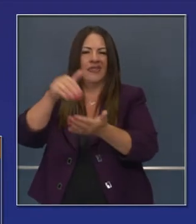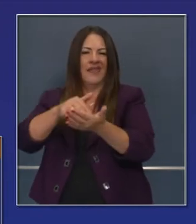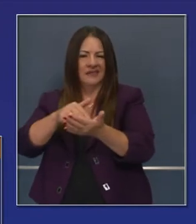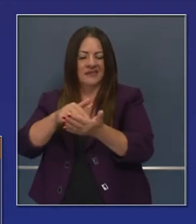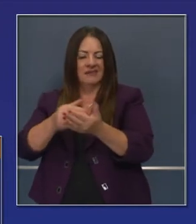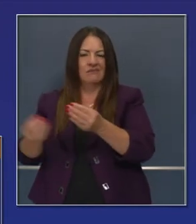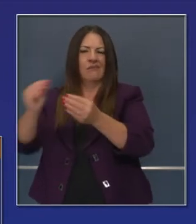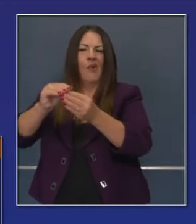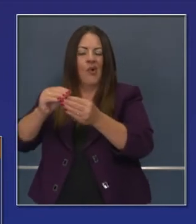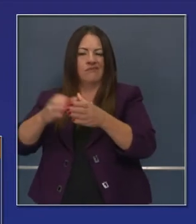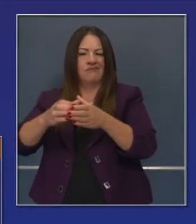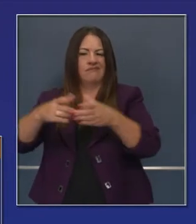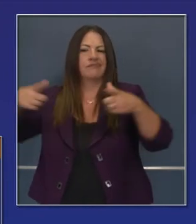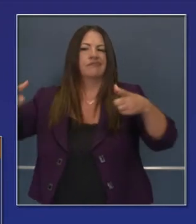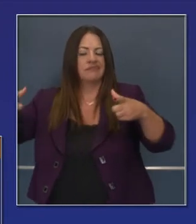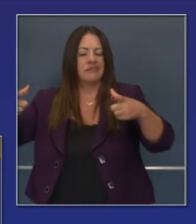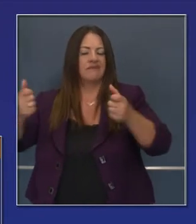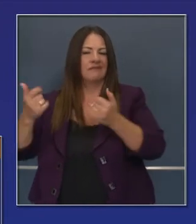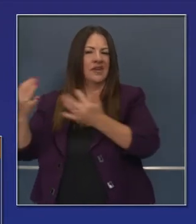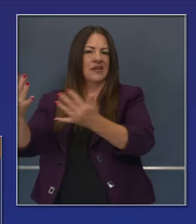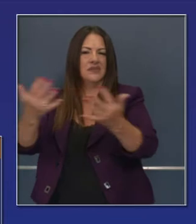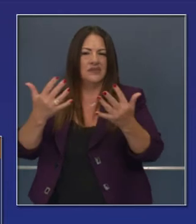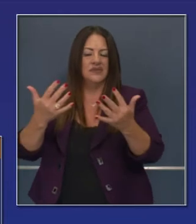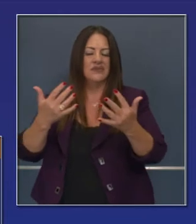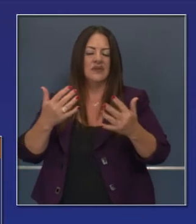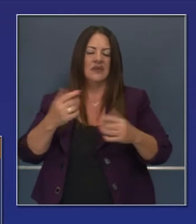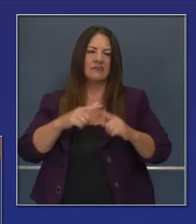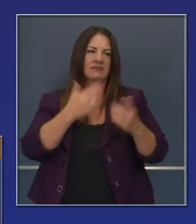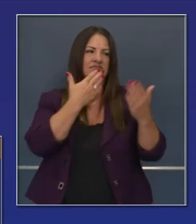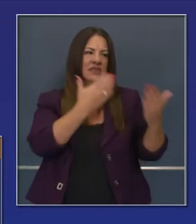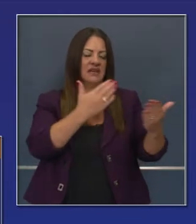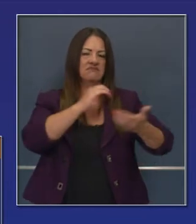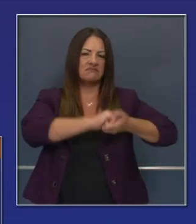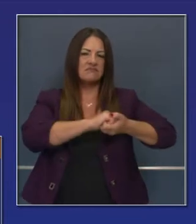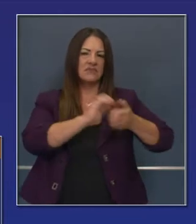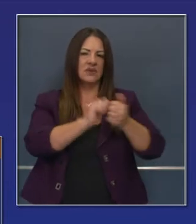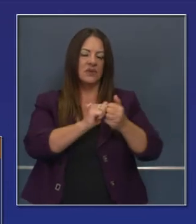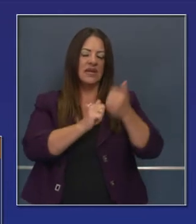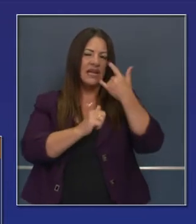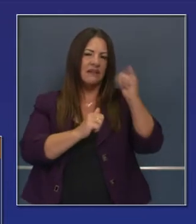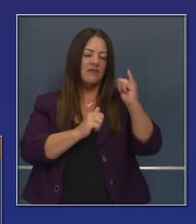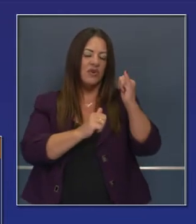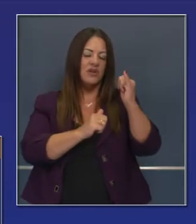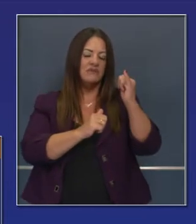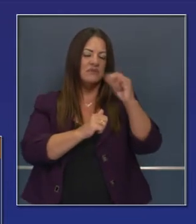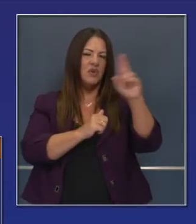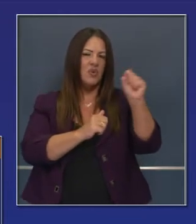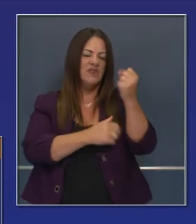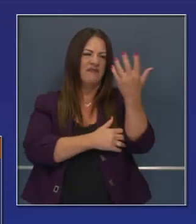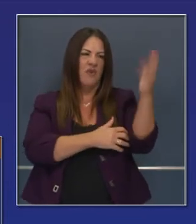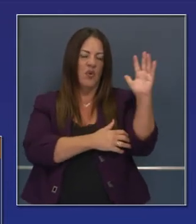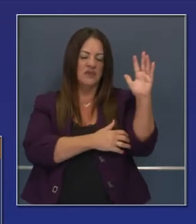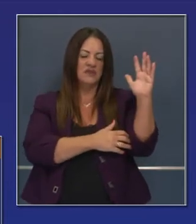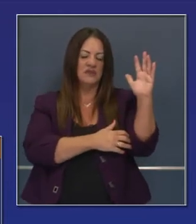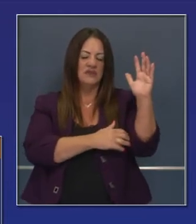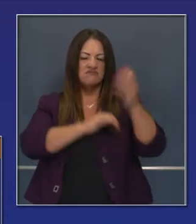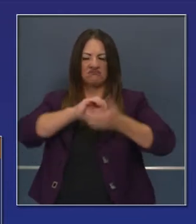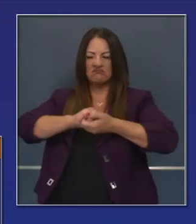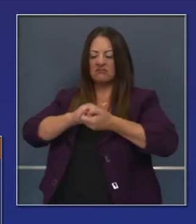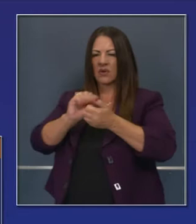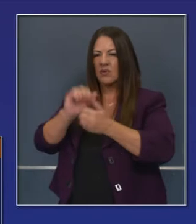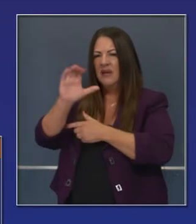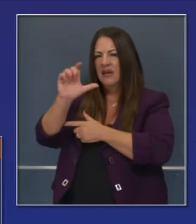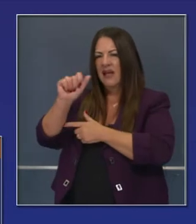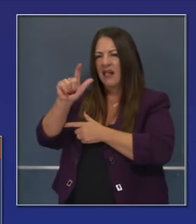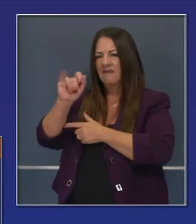374 mil acres quemados. En sociedad con el Servicio Forestal estadounidense, junto con Cal Fire, seguimos